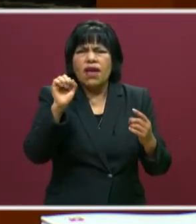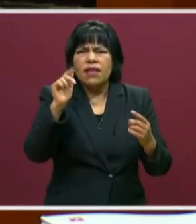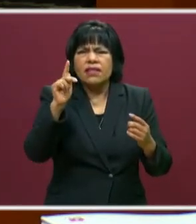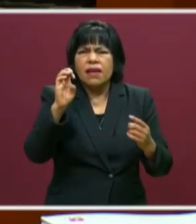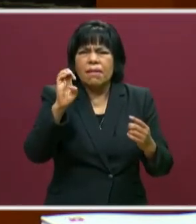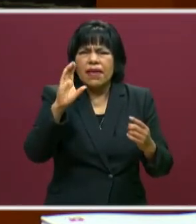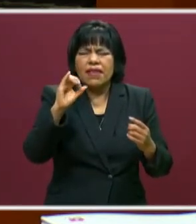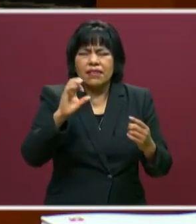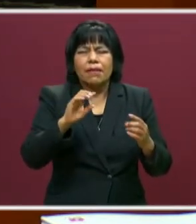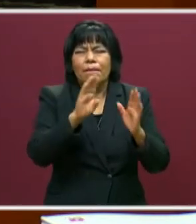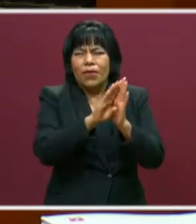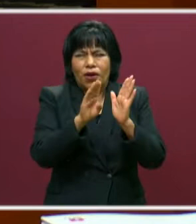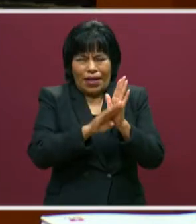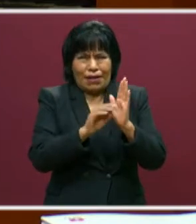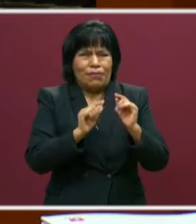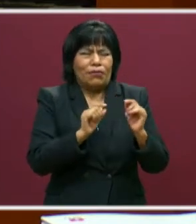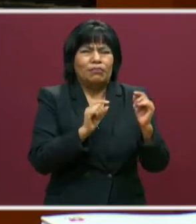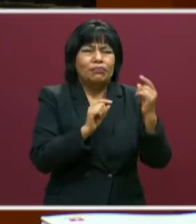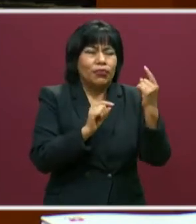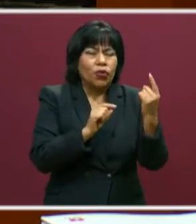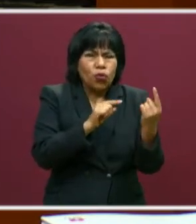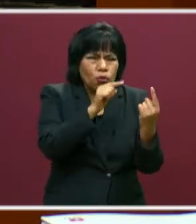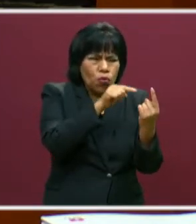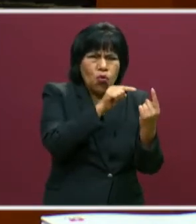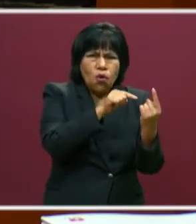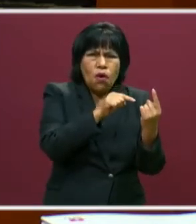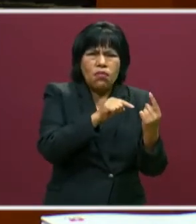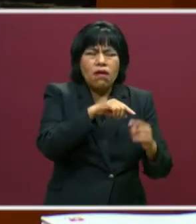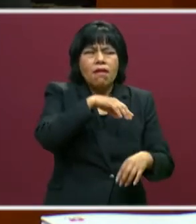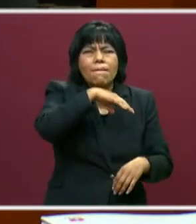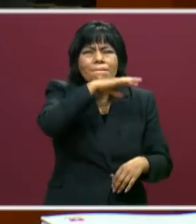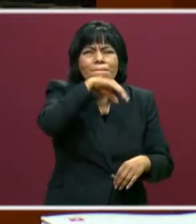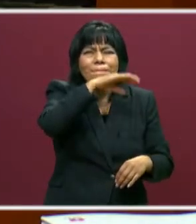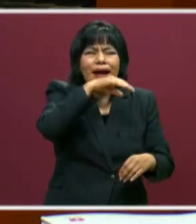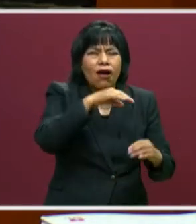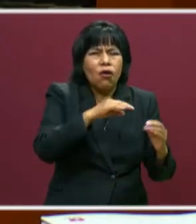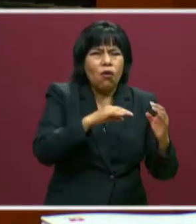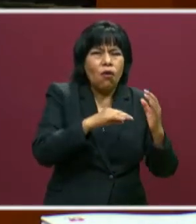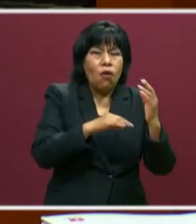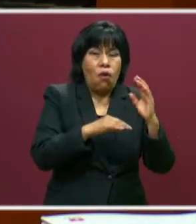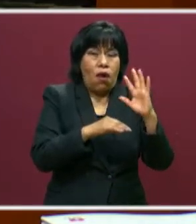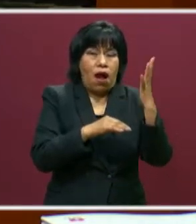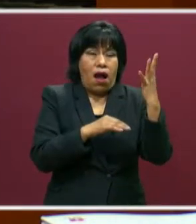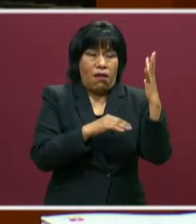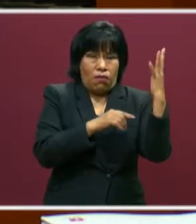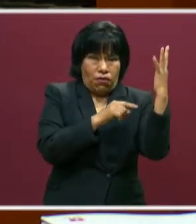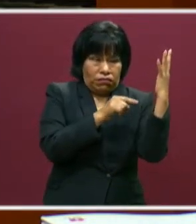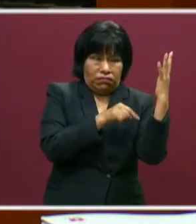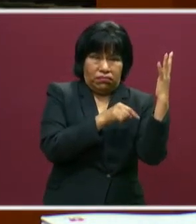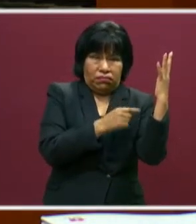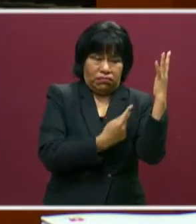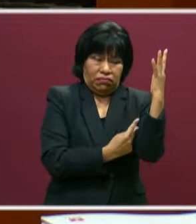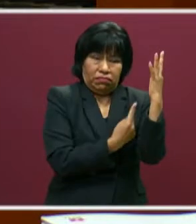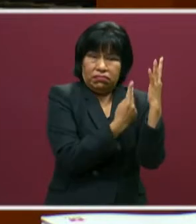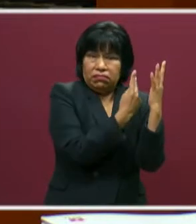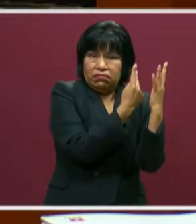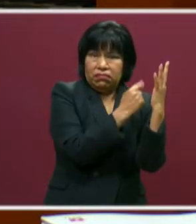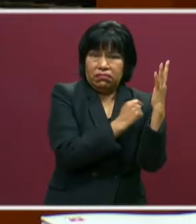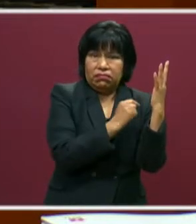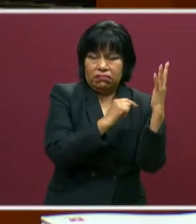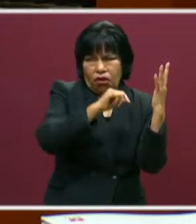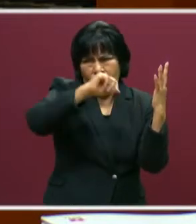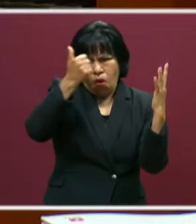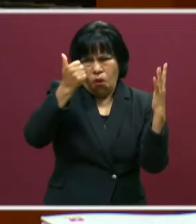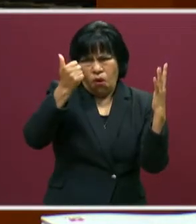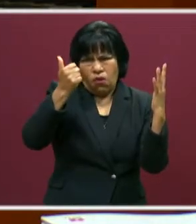un mango que fue injertado. Bueno, pues una especie de mango le injertaron otra especie